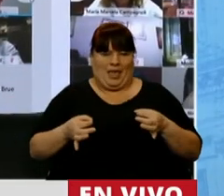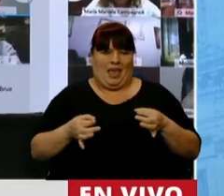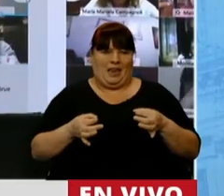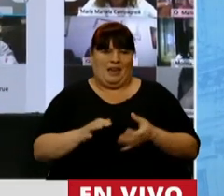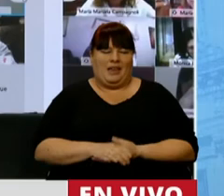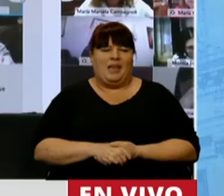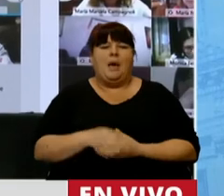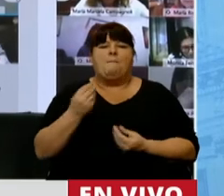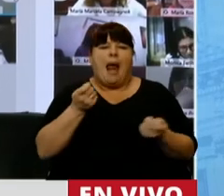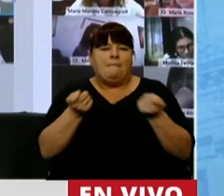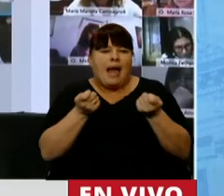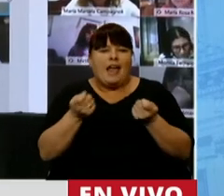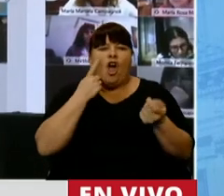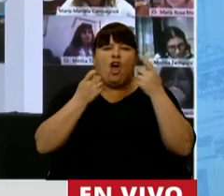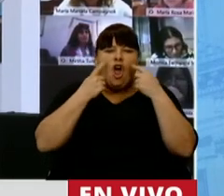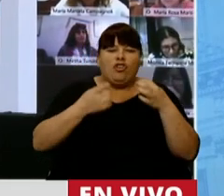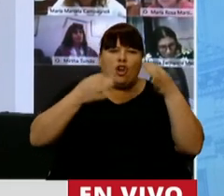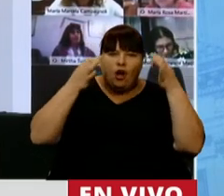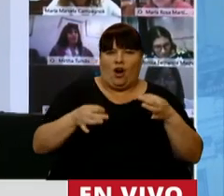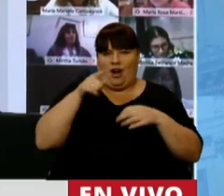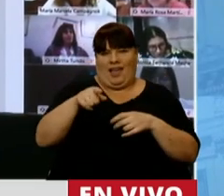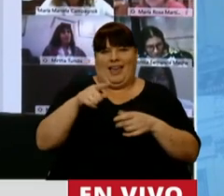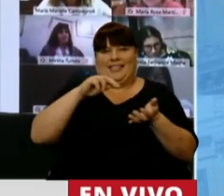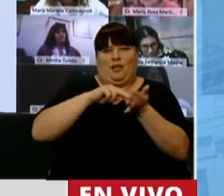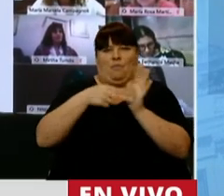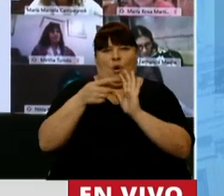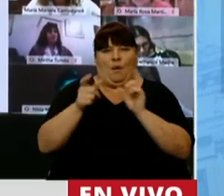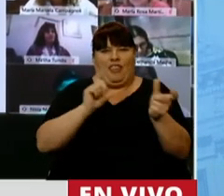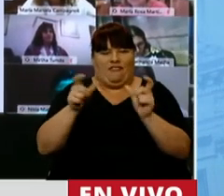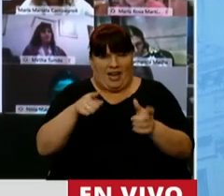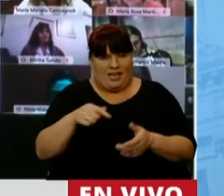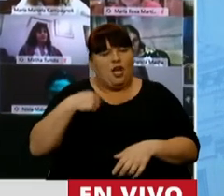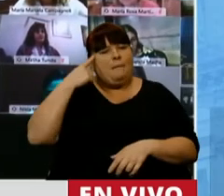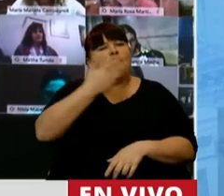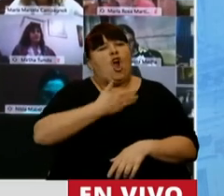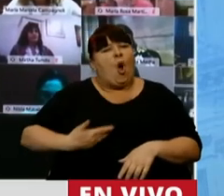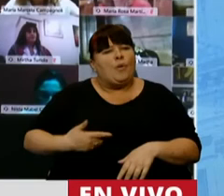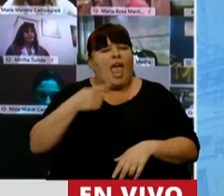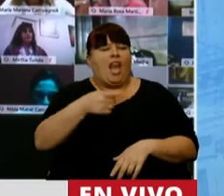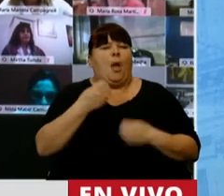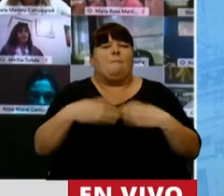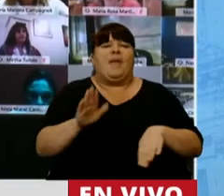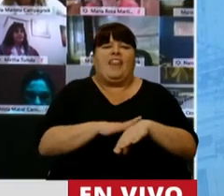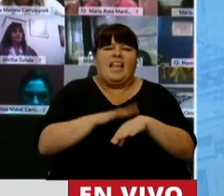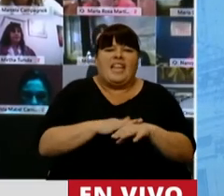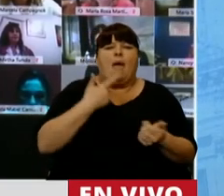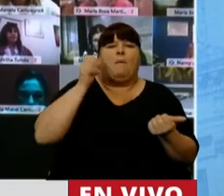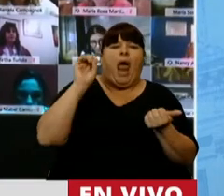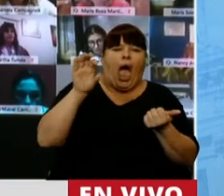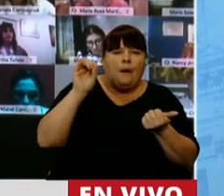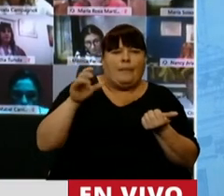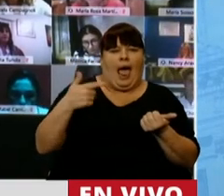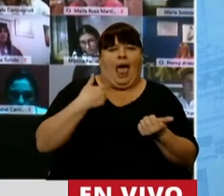poder controlar, para poner en caja esa dificultad. Yo veo que el oficialismo gasta demasiado tiempo en criticar